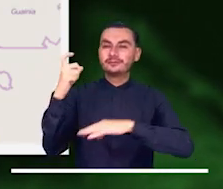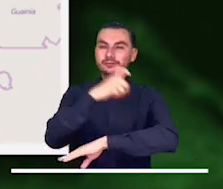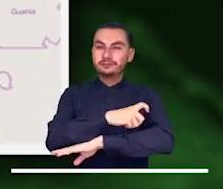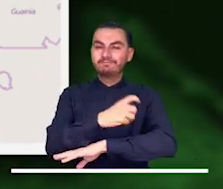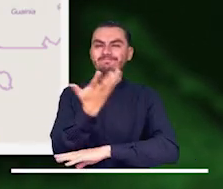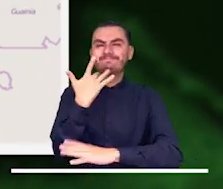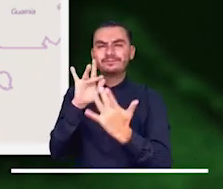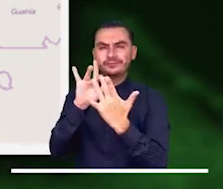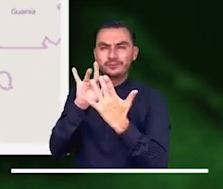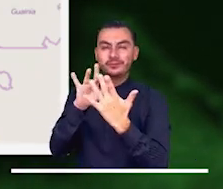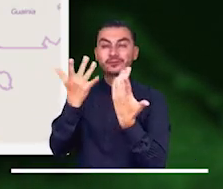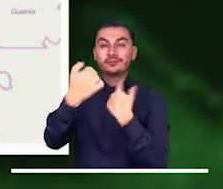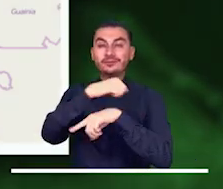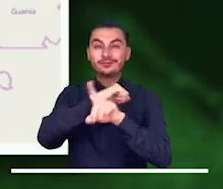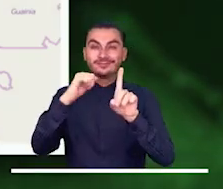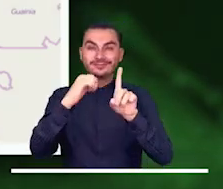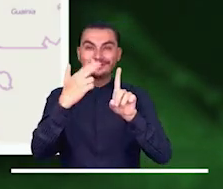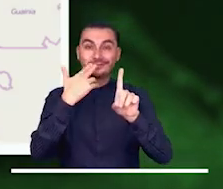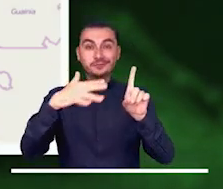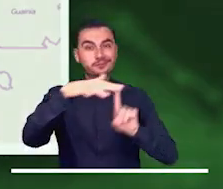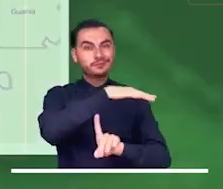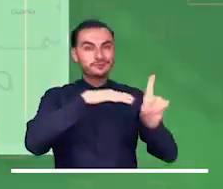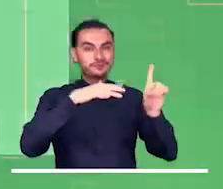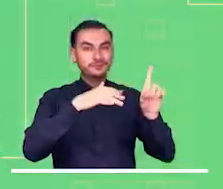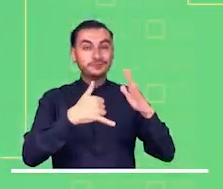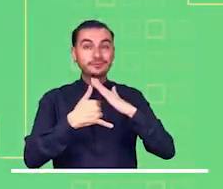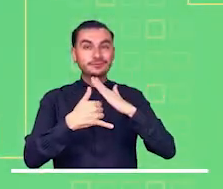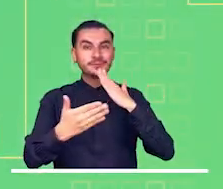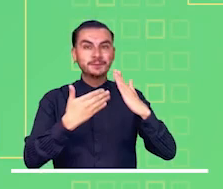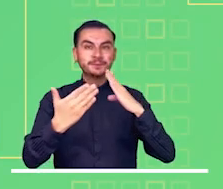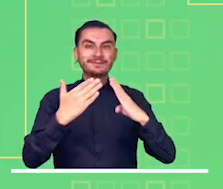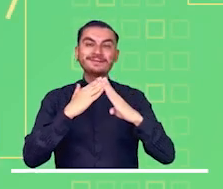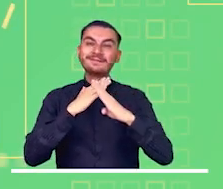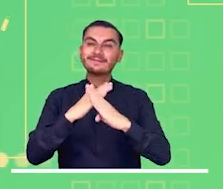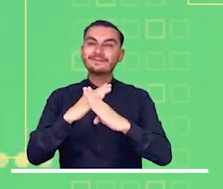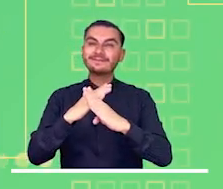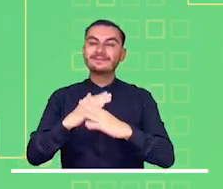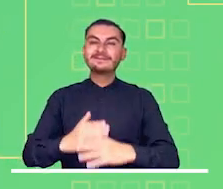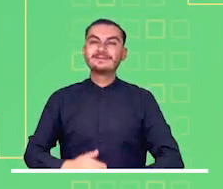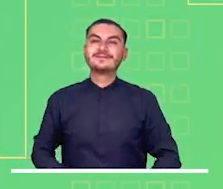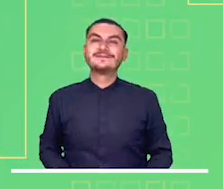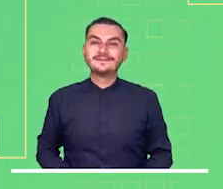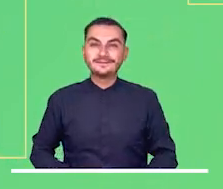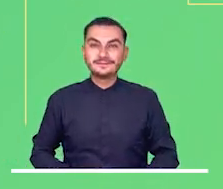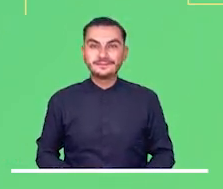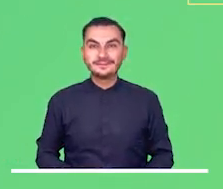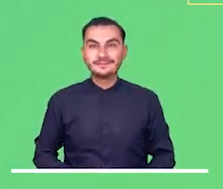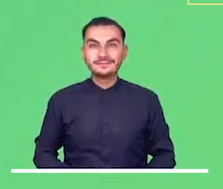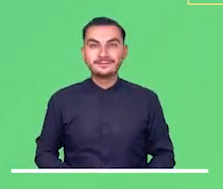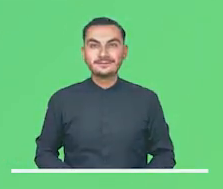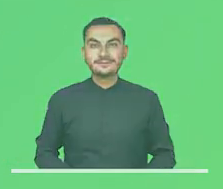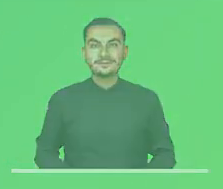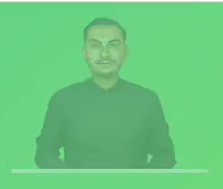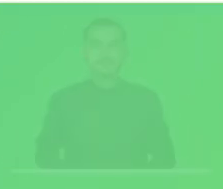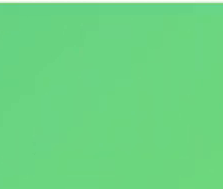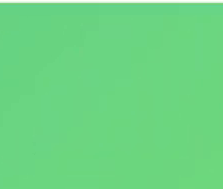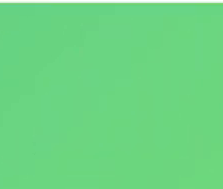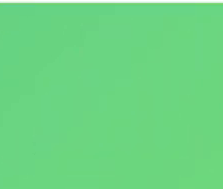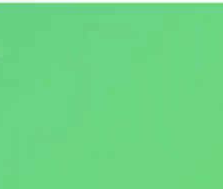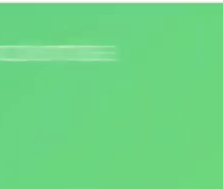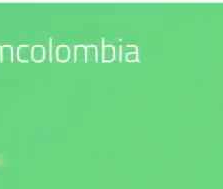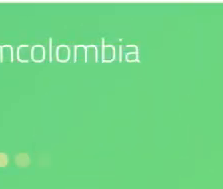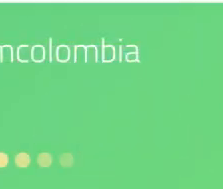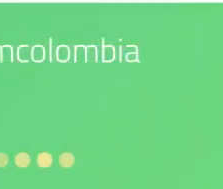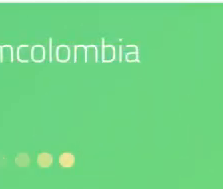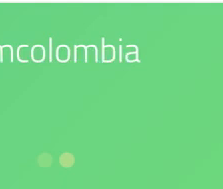a la alta probabilidad de deslizamientos. Síguenos en nuestras redes sociales. Nuestro compromiso es con